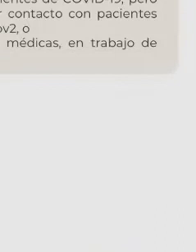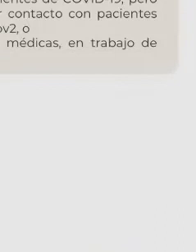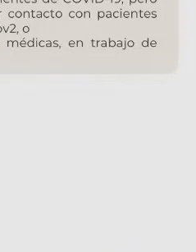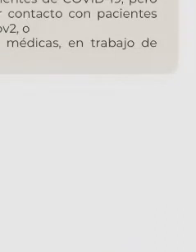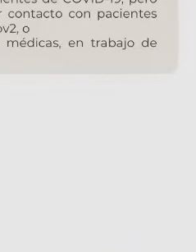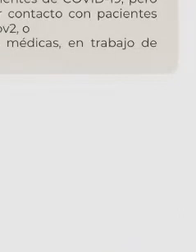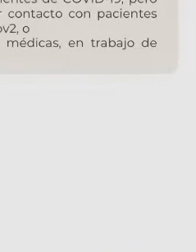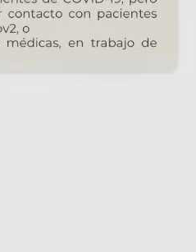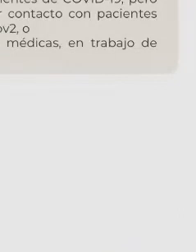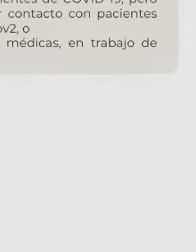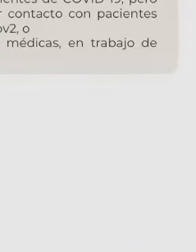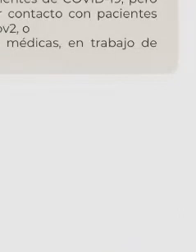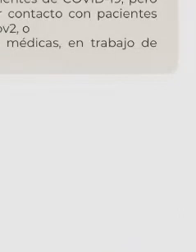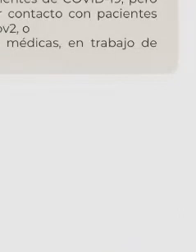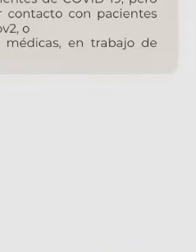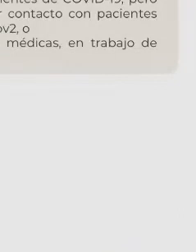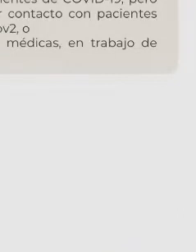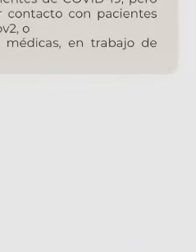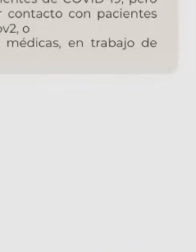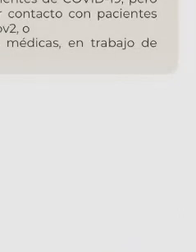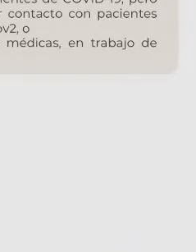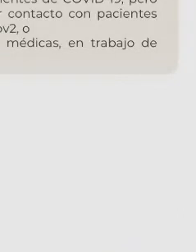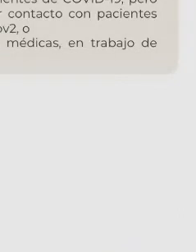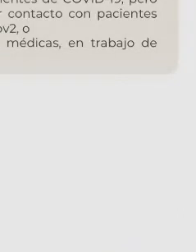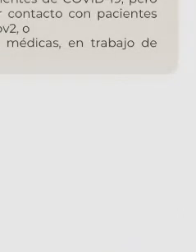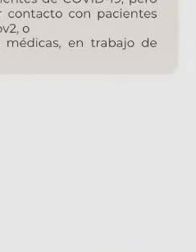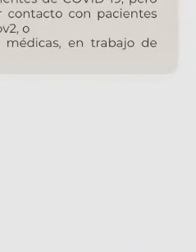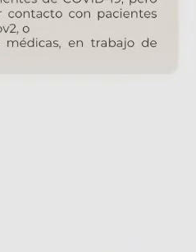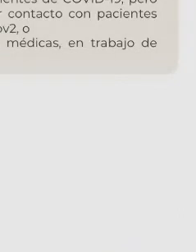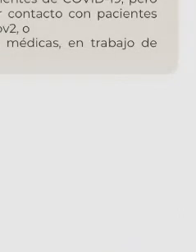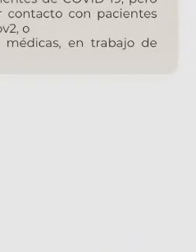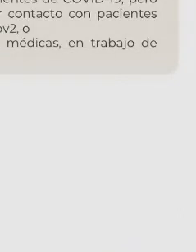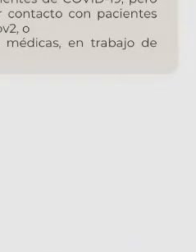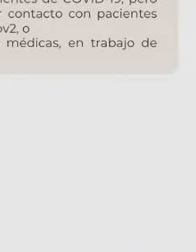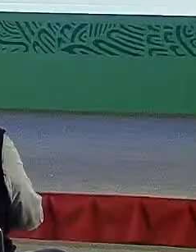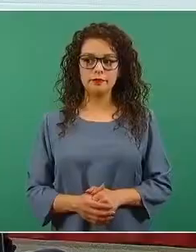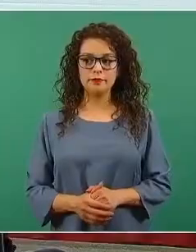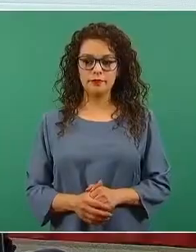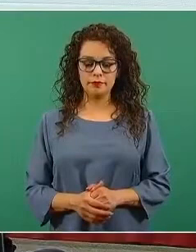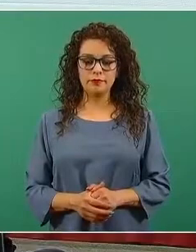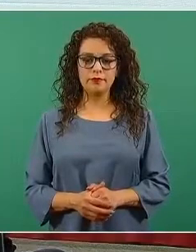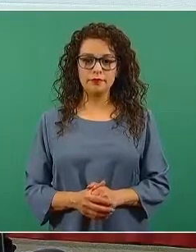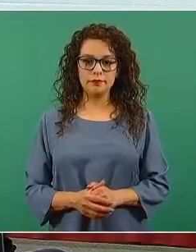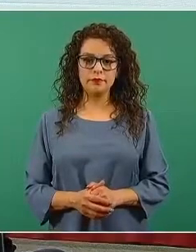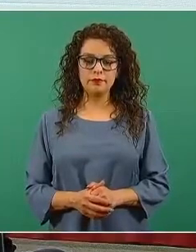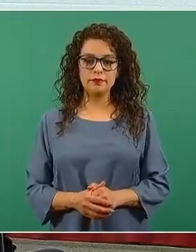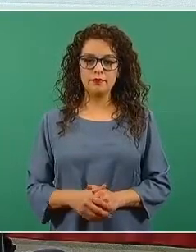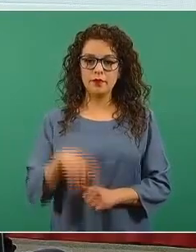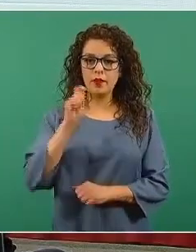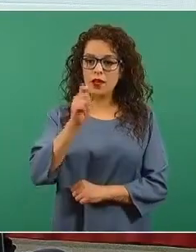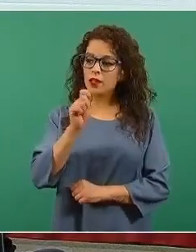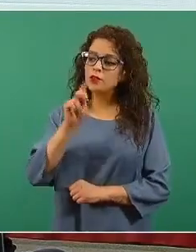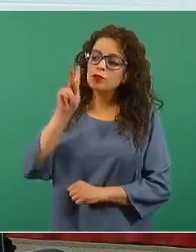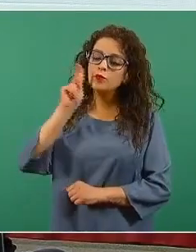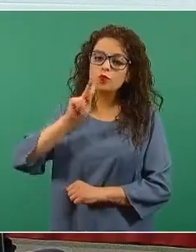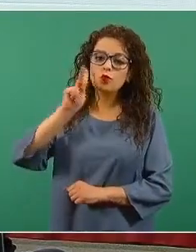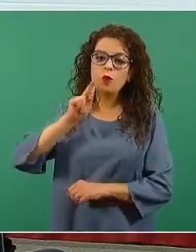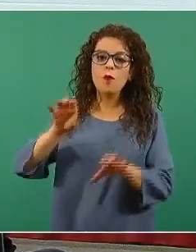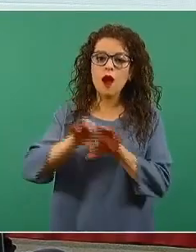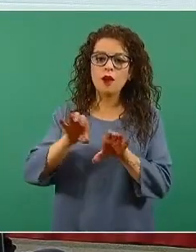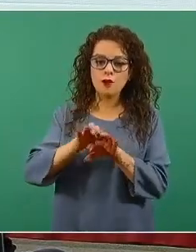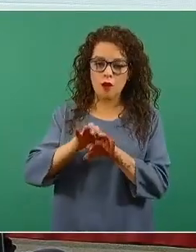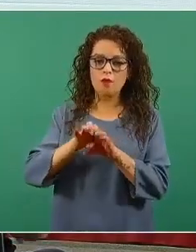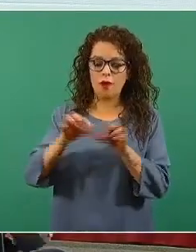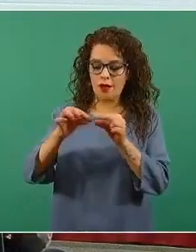y que la técnica que se lleva a cabo para tomar una muestra, que es el hisopado nasal